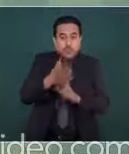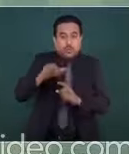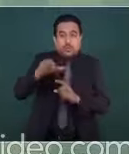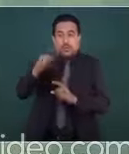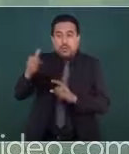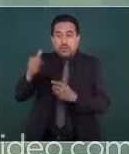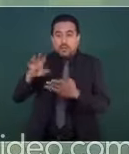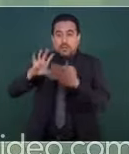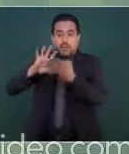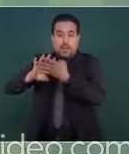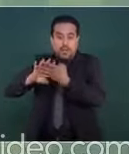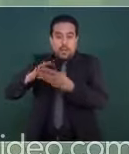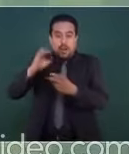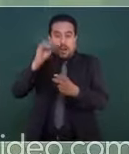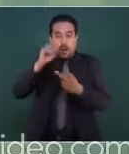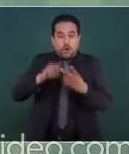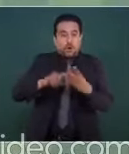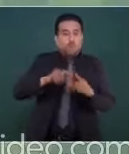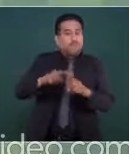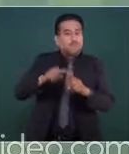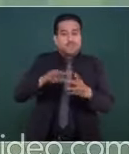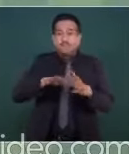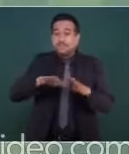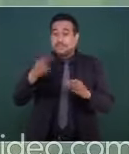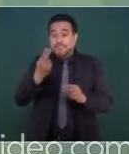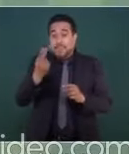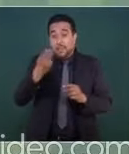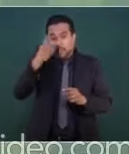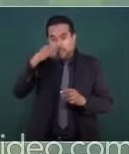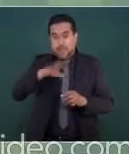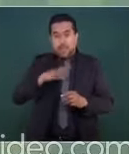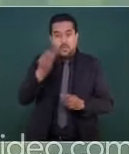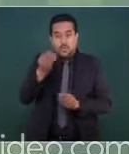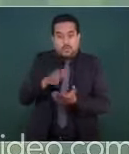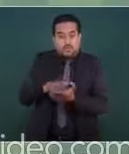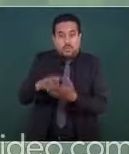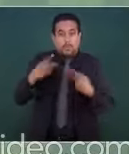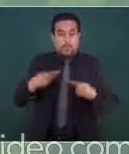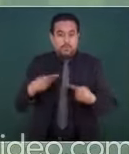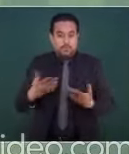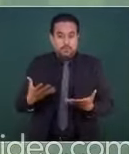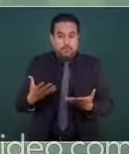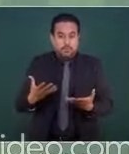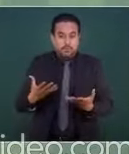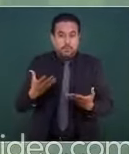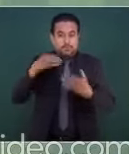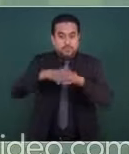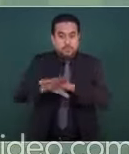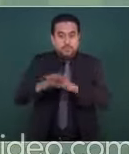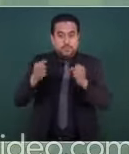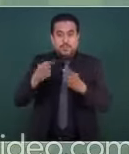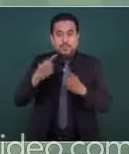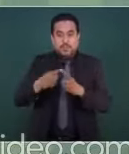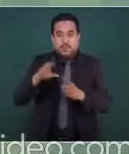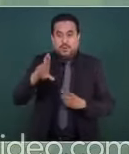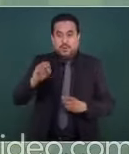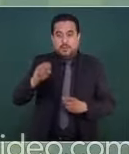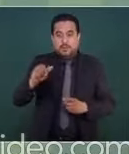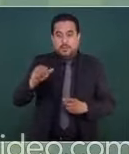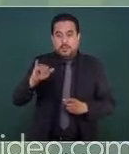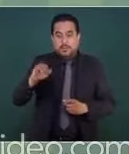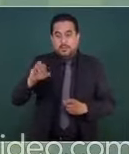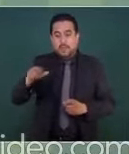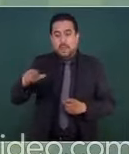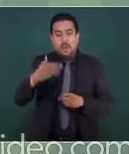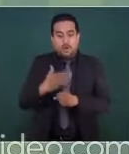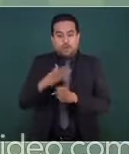tienen o trasladar reos. Nos ha otorgado el presidente, a través de la secretaria Rosa Isela, una mesa de trabajo para